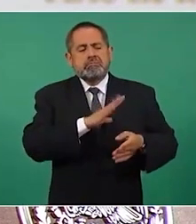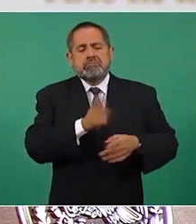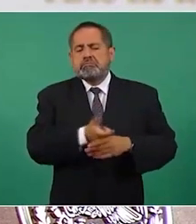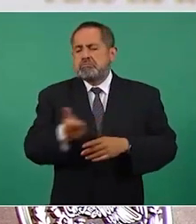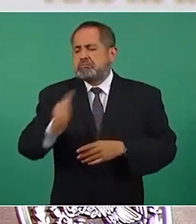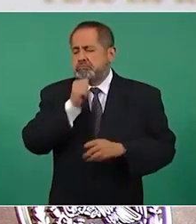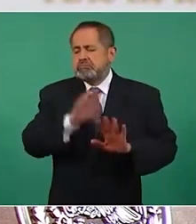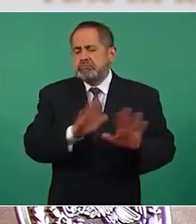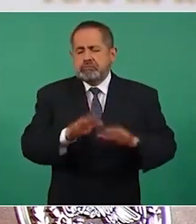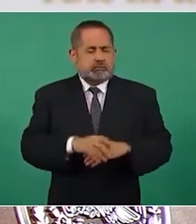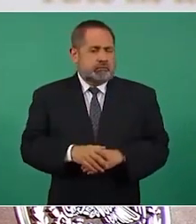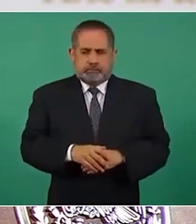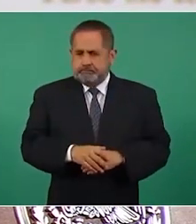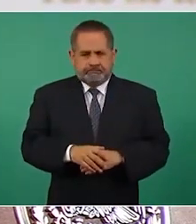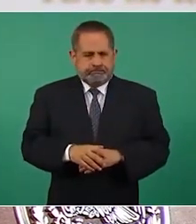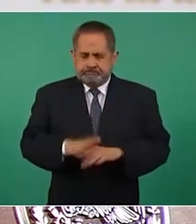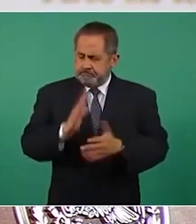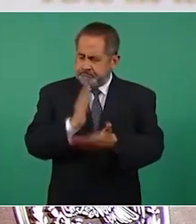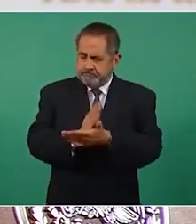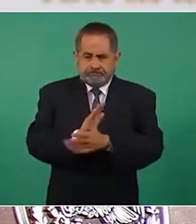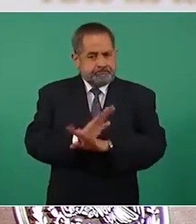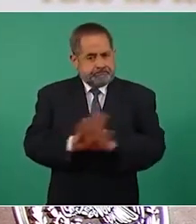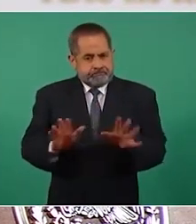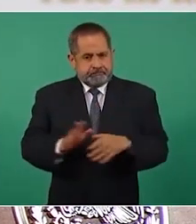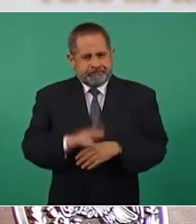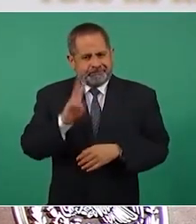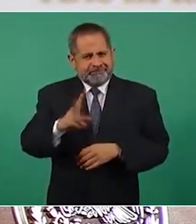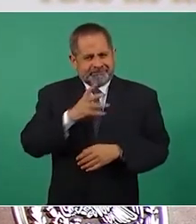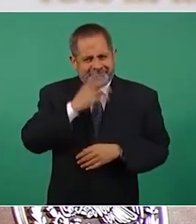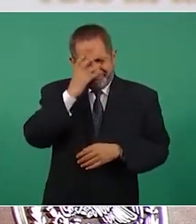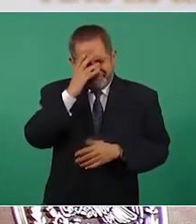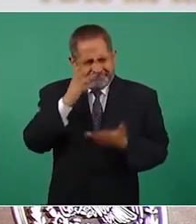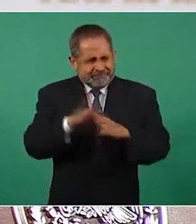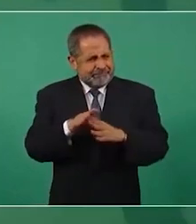una vergüenza que los bancos